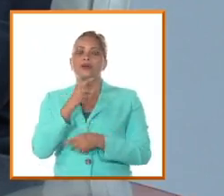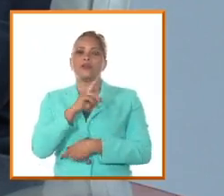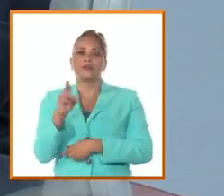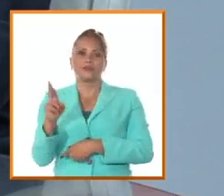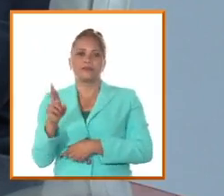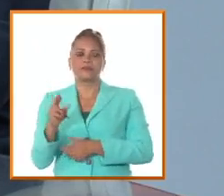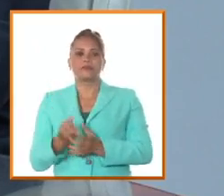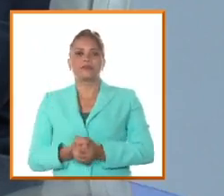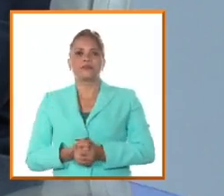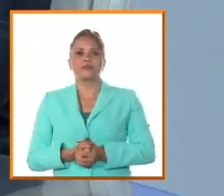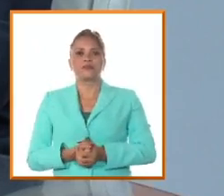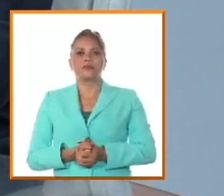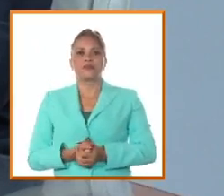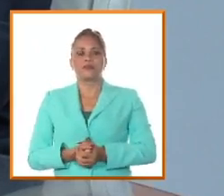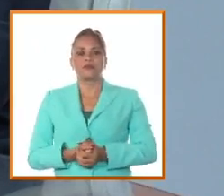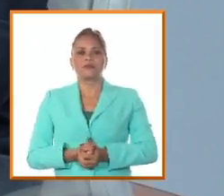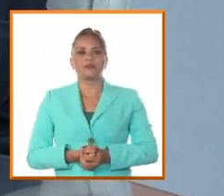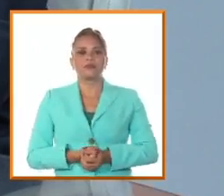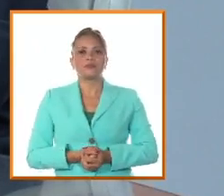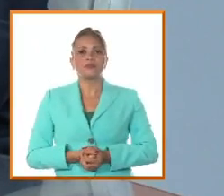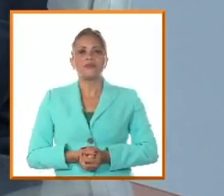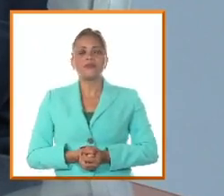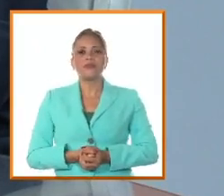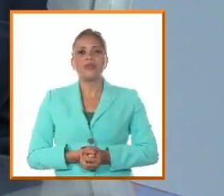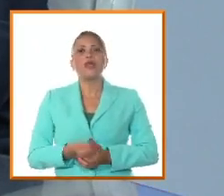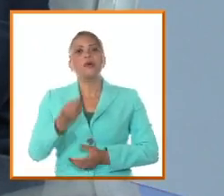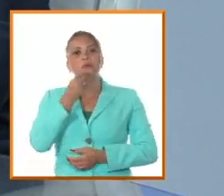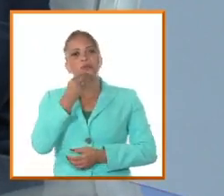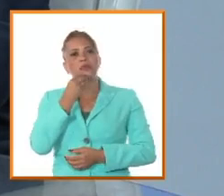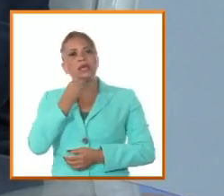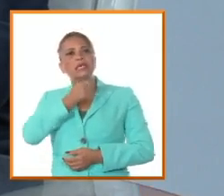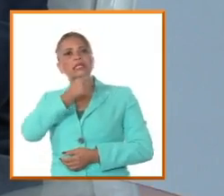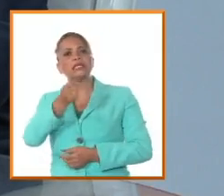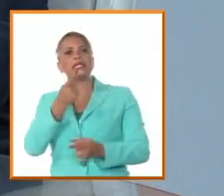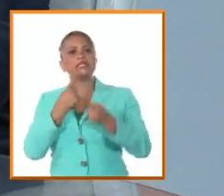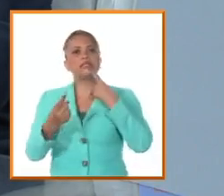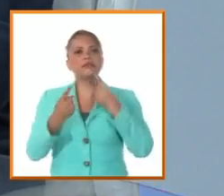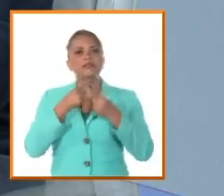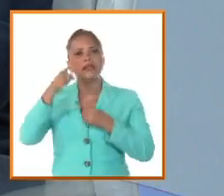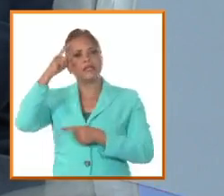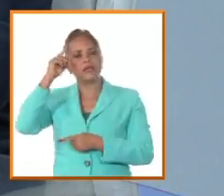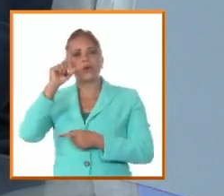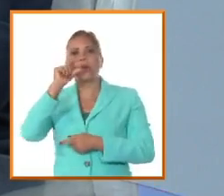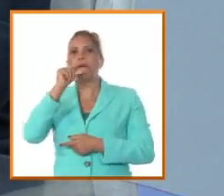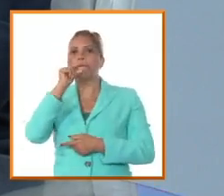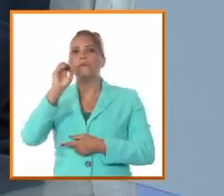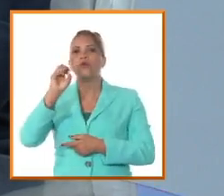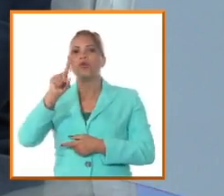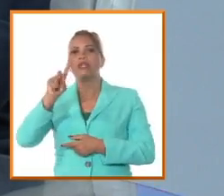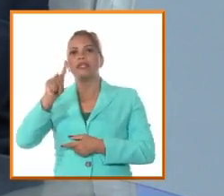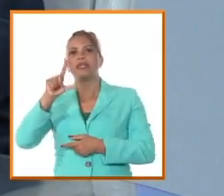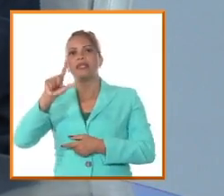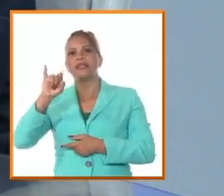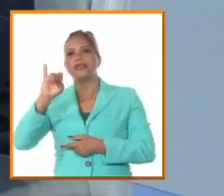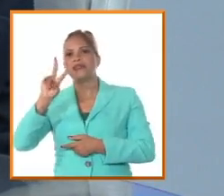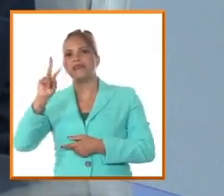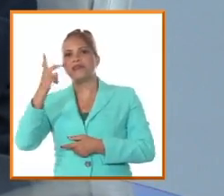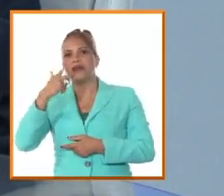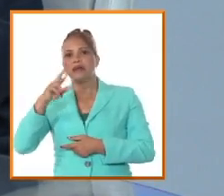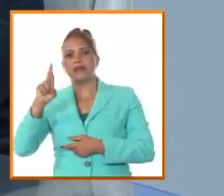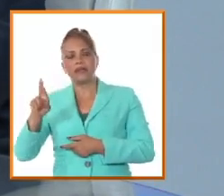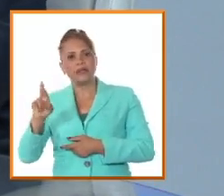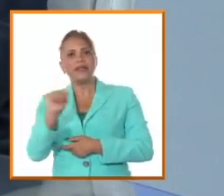Es uno de los que está comisionado para ir a entrevistarse con Simón Bolívar para promover un